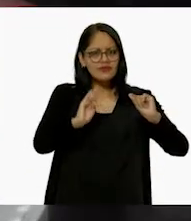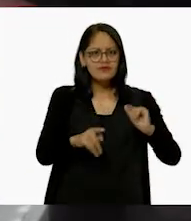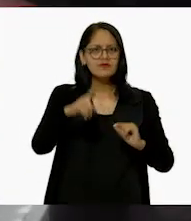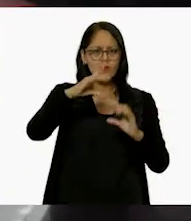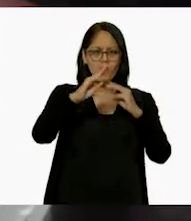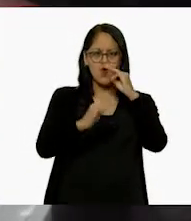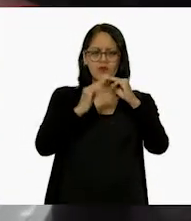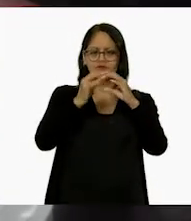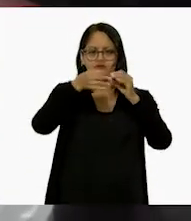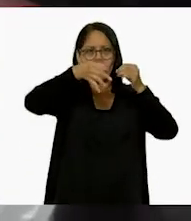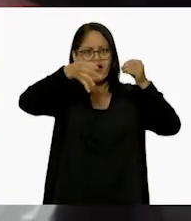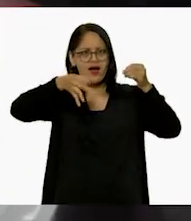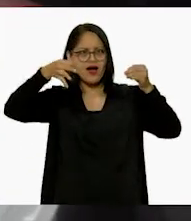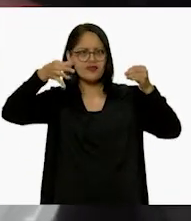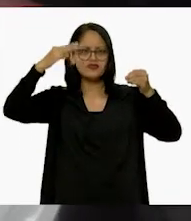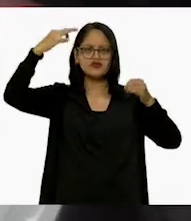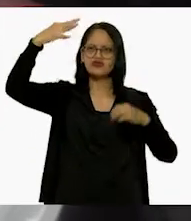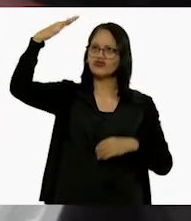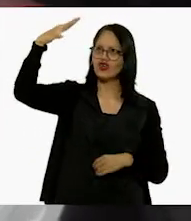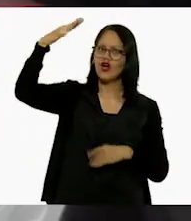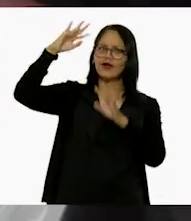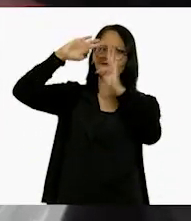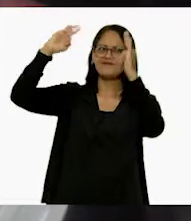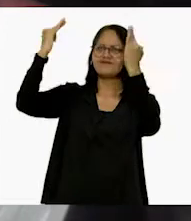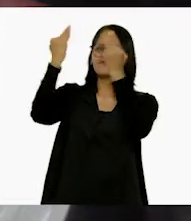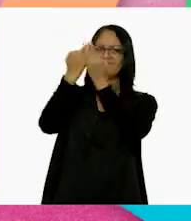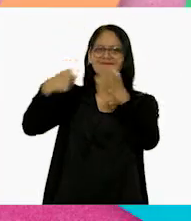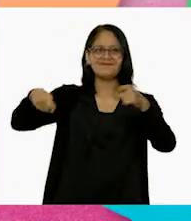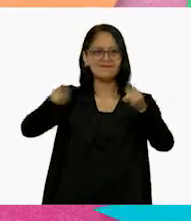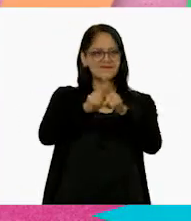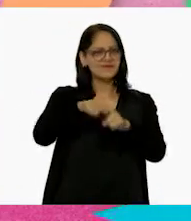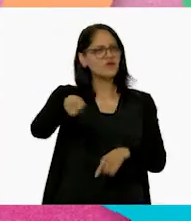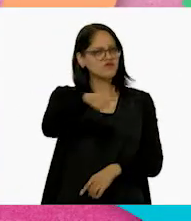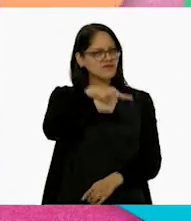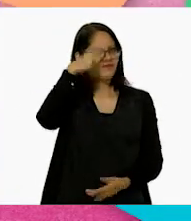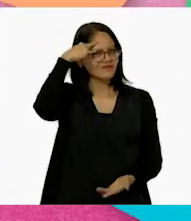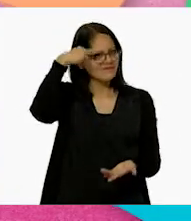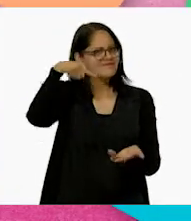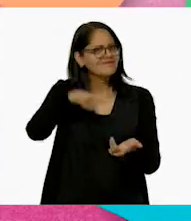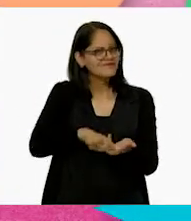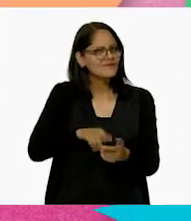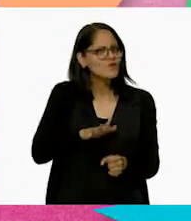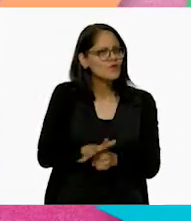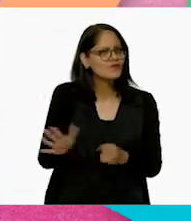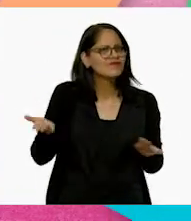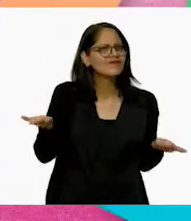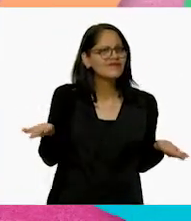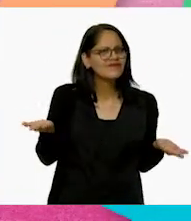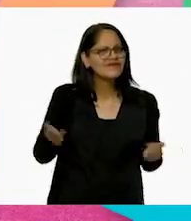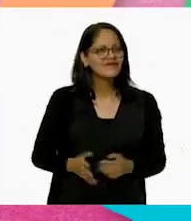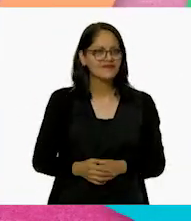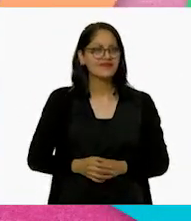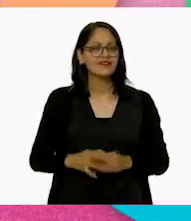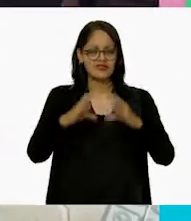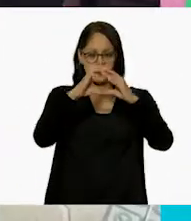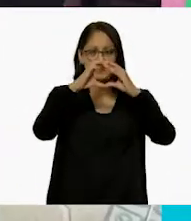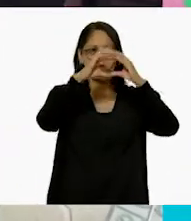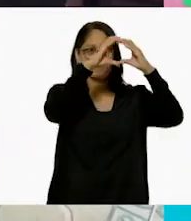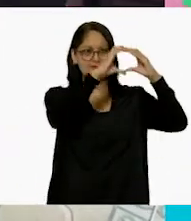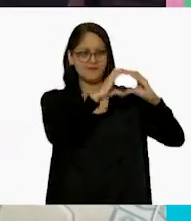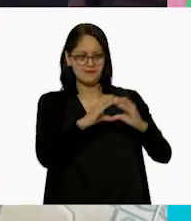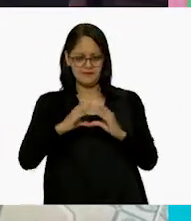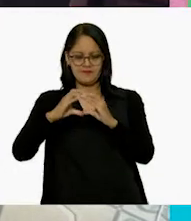Planetas o el sol, todos tienen su forma, yo creo que ya sabes quién puede ser. Es el